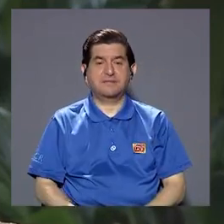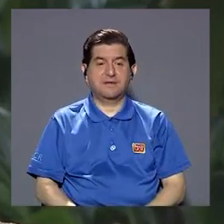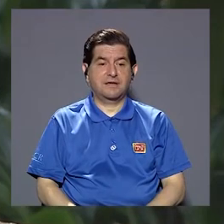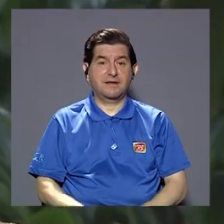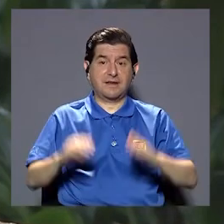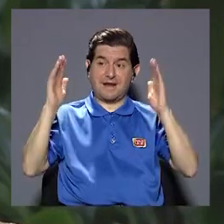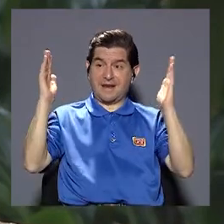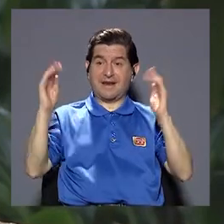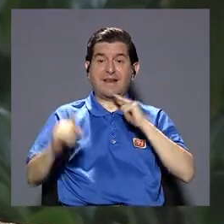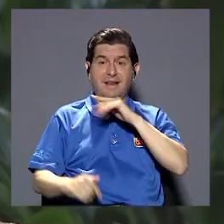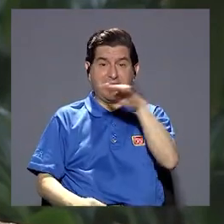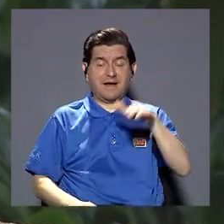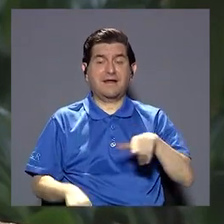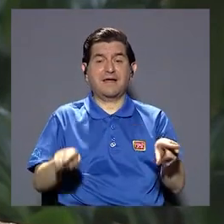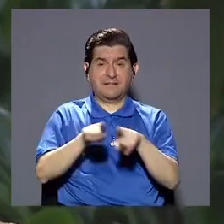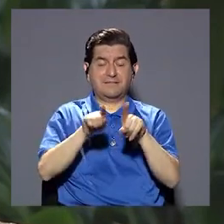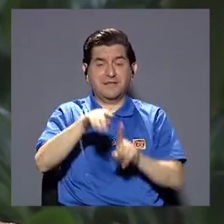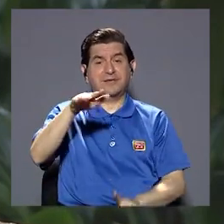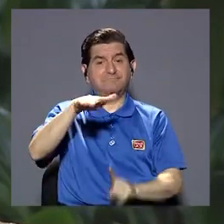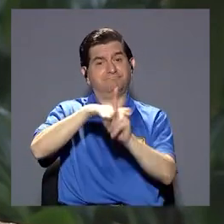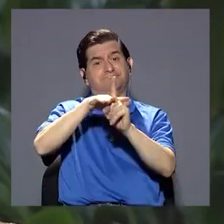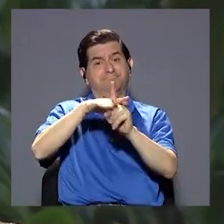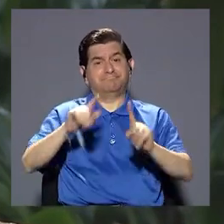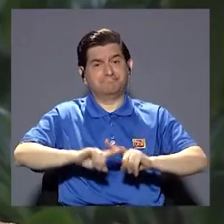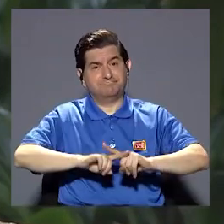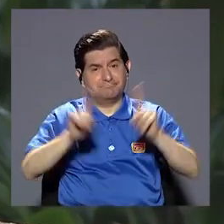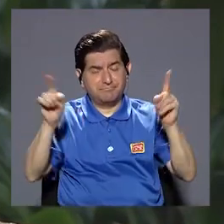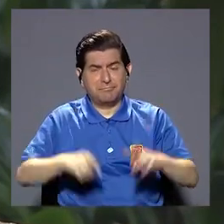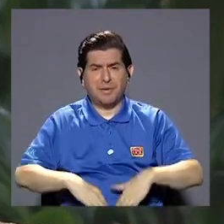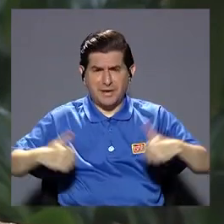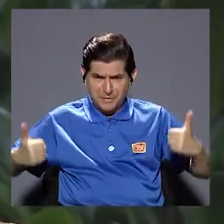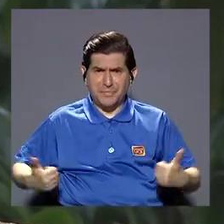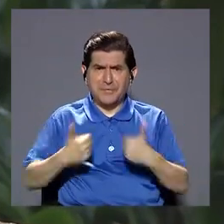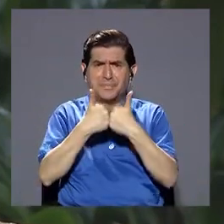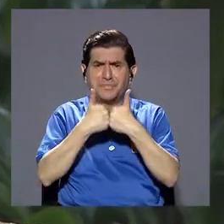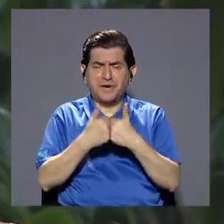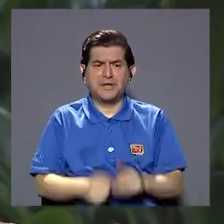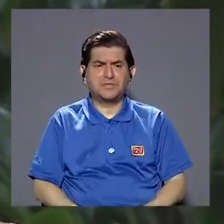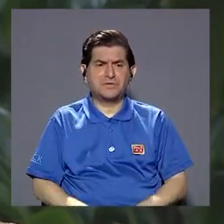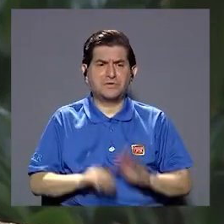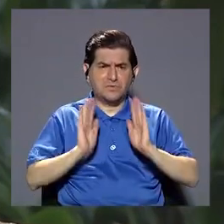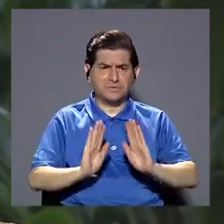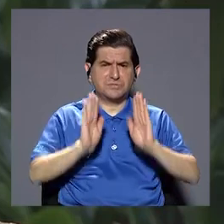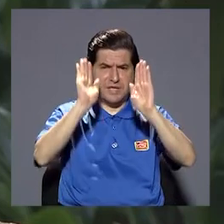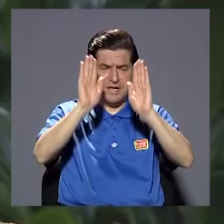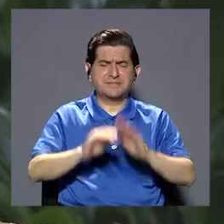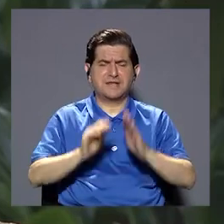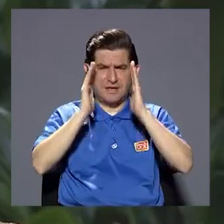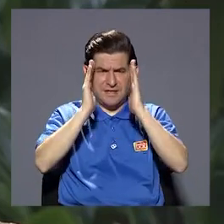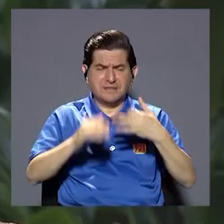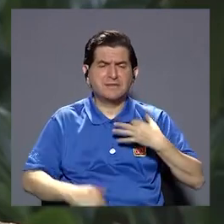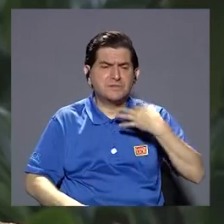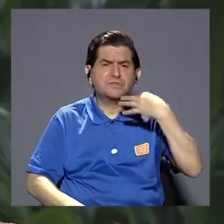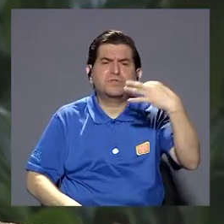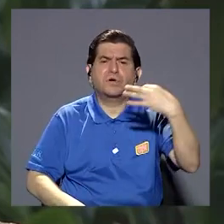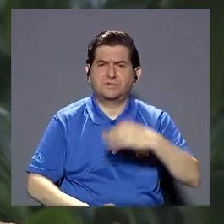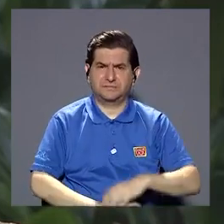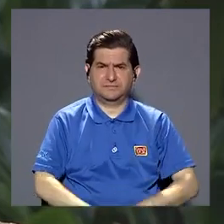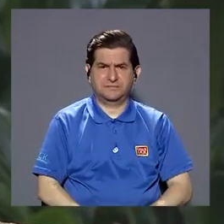seguir y no podemos dejar las necesidades del país pues exentas de una realidad pequeña verdad porque esa gran realidad está